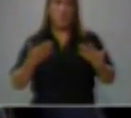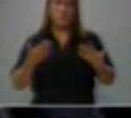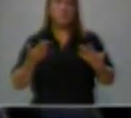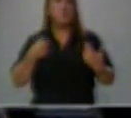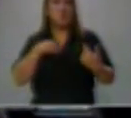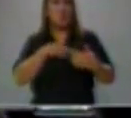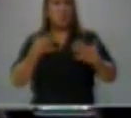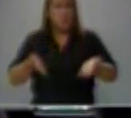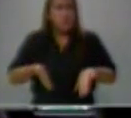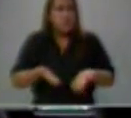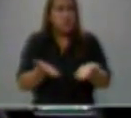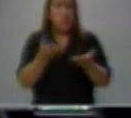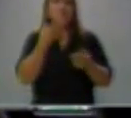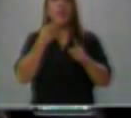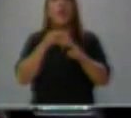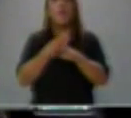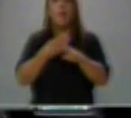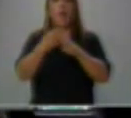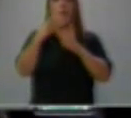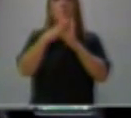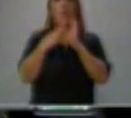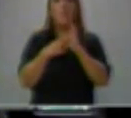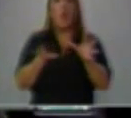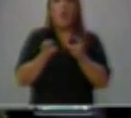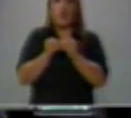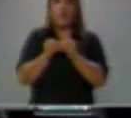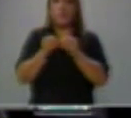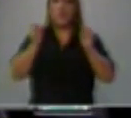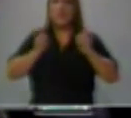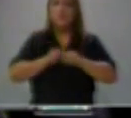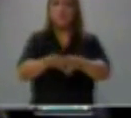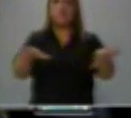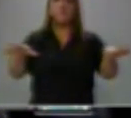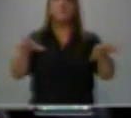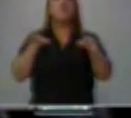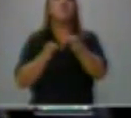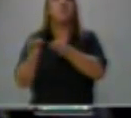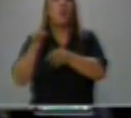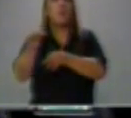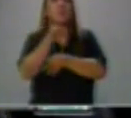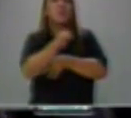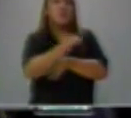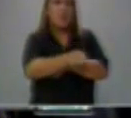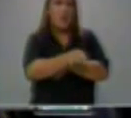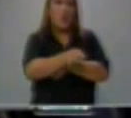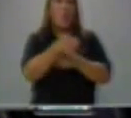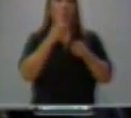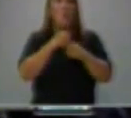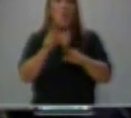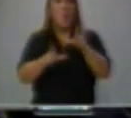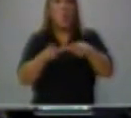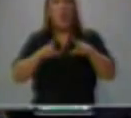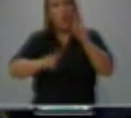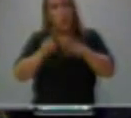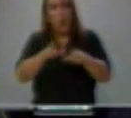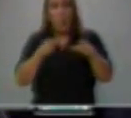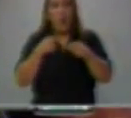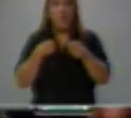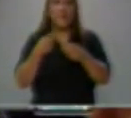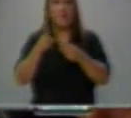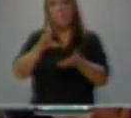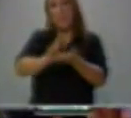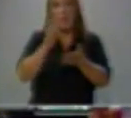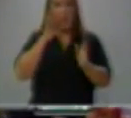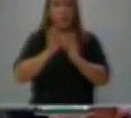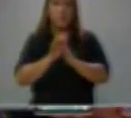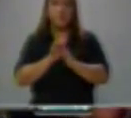impulso a los programas juntos, lo extenderemos tanto a las zonas rurales como a las zonas urbanas. Techo